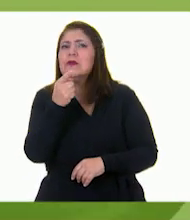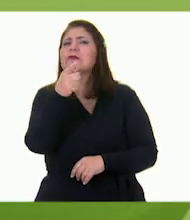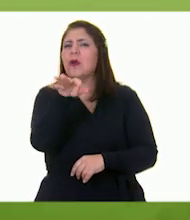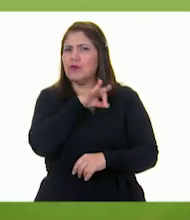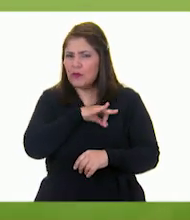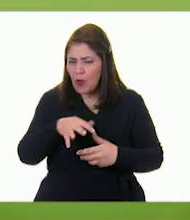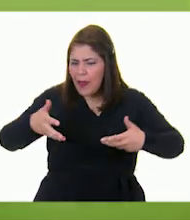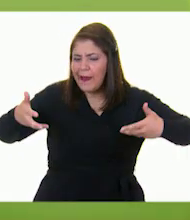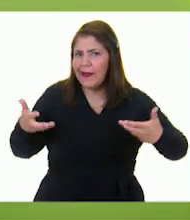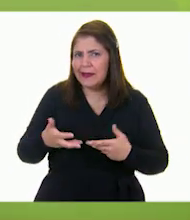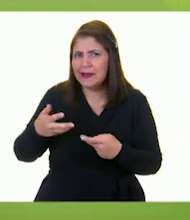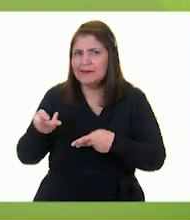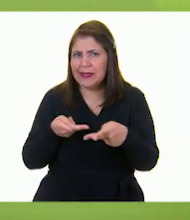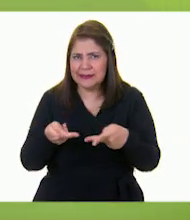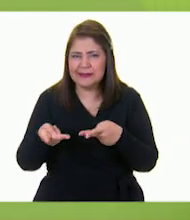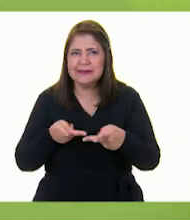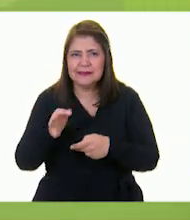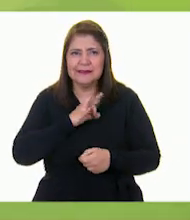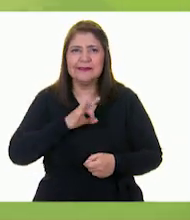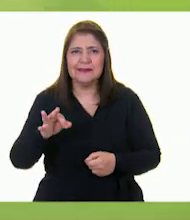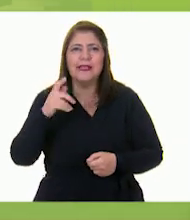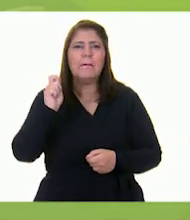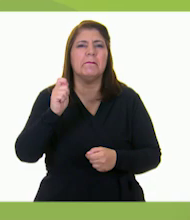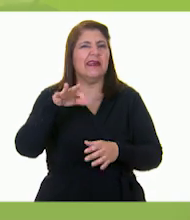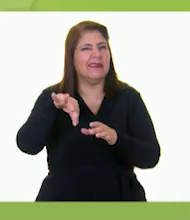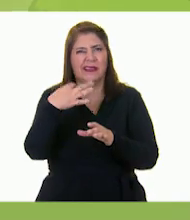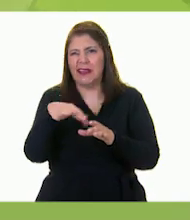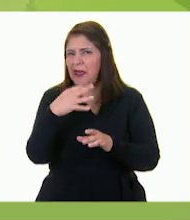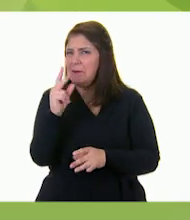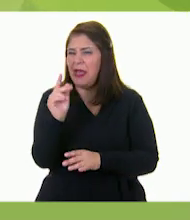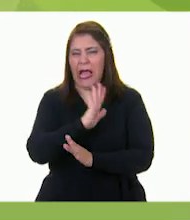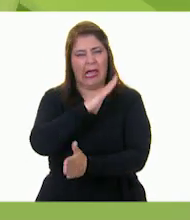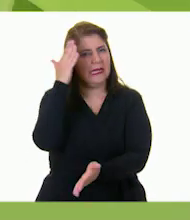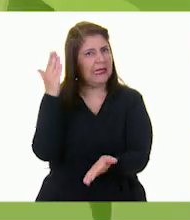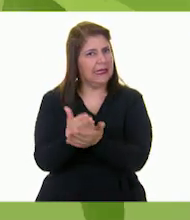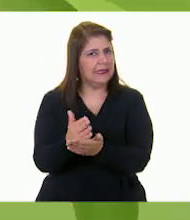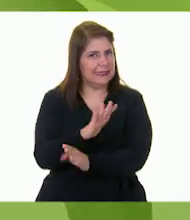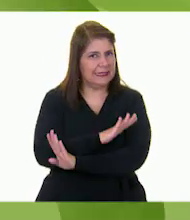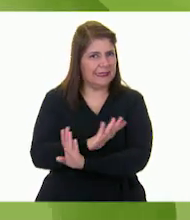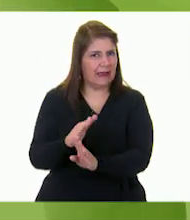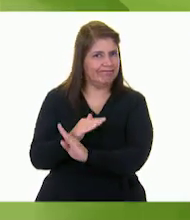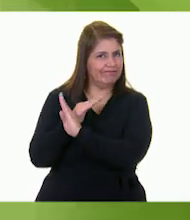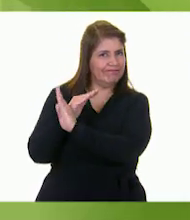puedes preparar papitas ya no más.